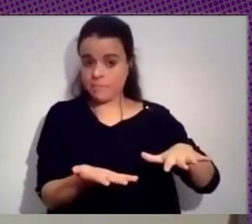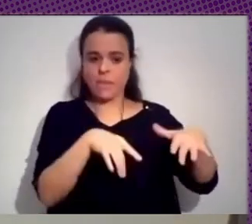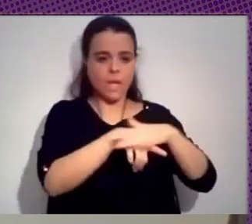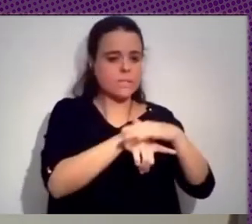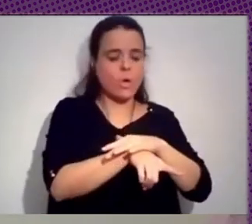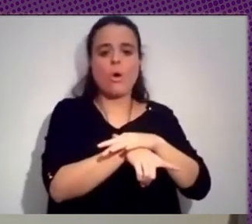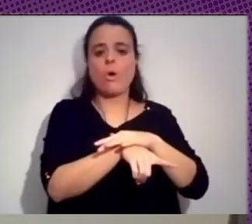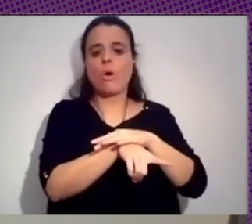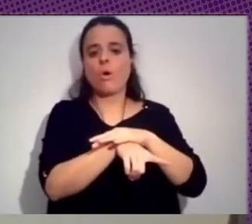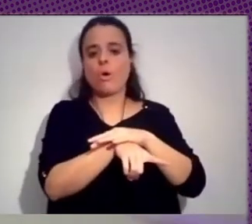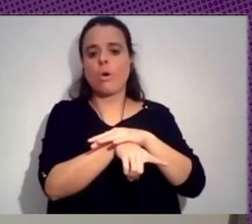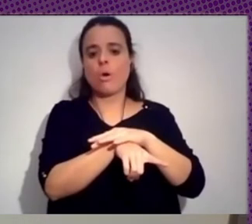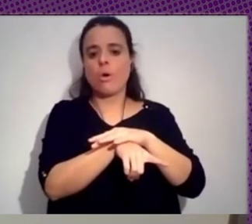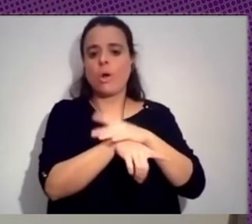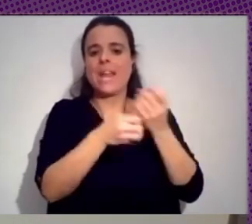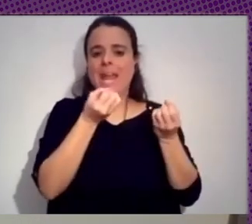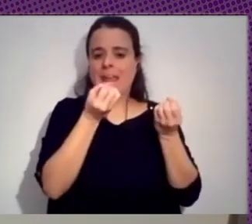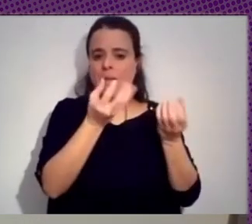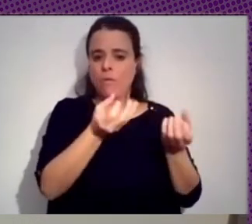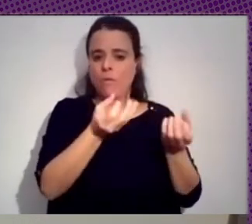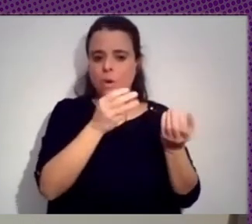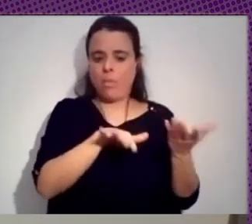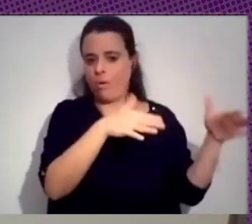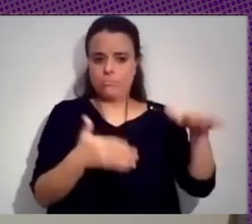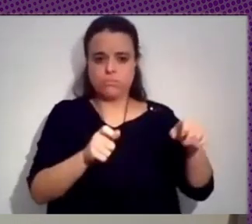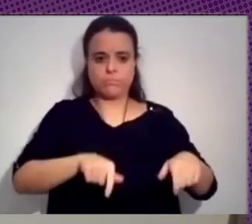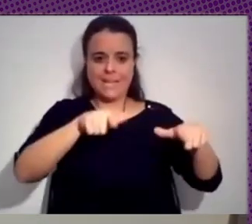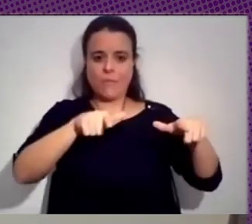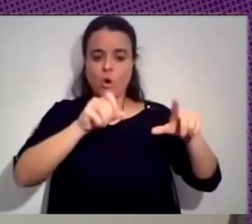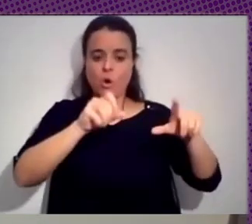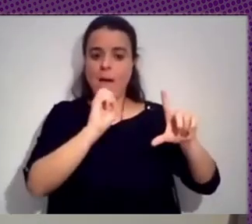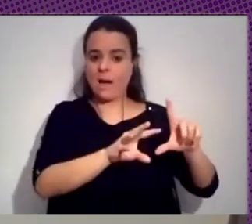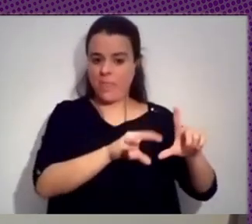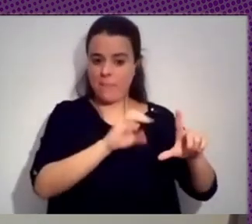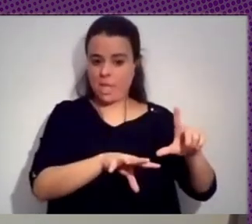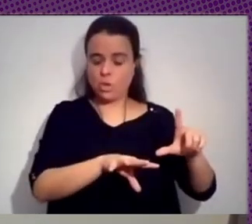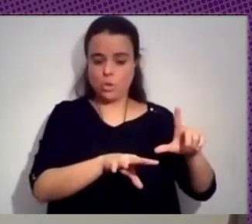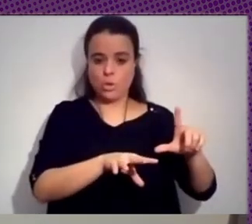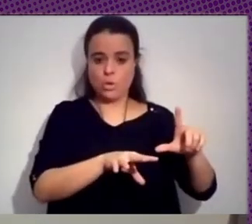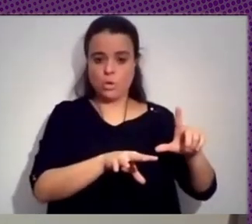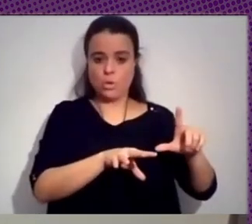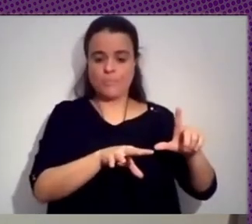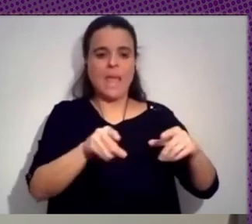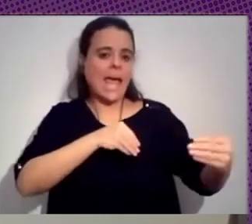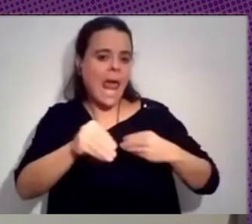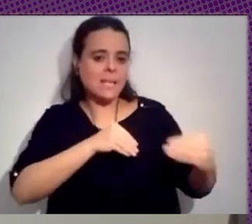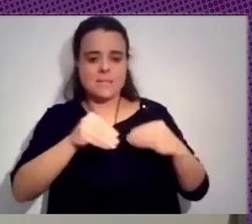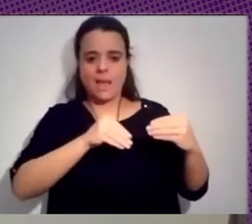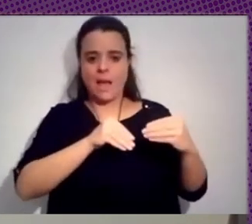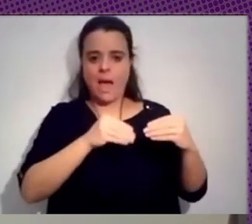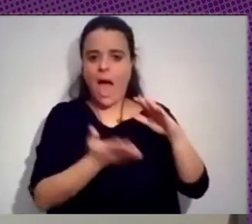y, digamos, traer la información, ingestarla en una plataforma de almacenamiento que sea elástica, rápida,